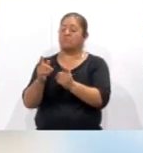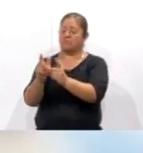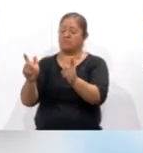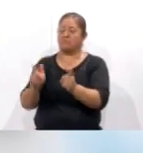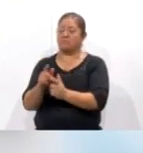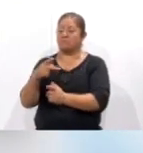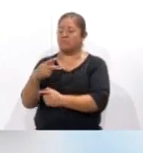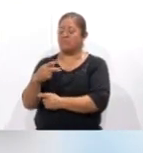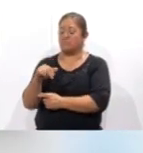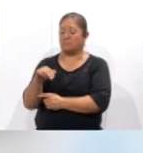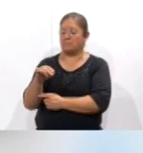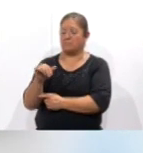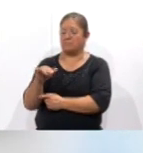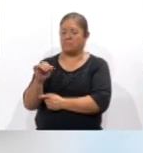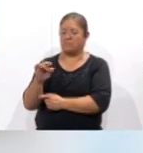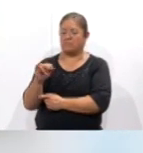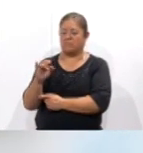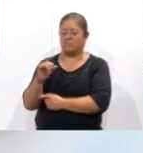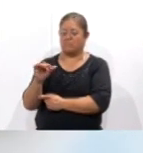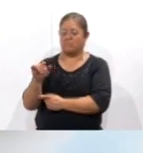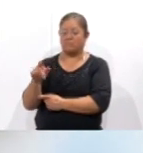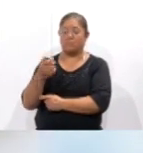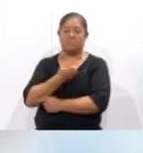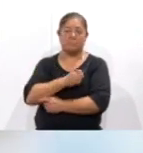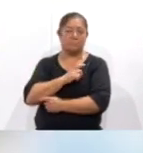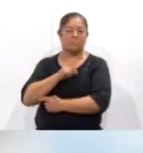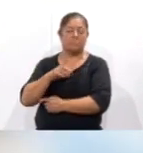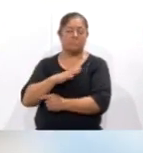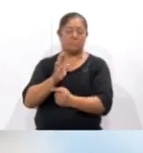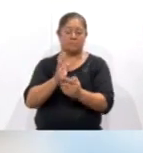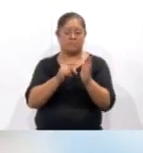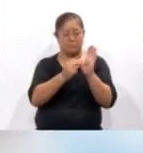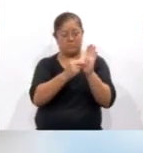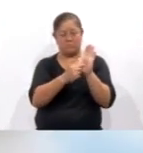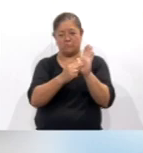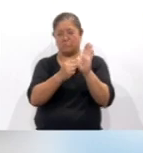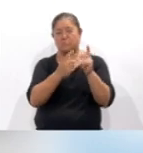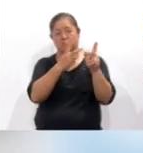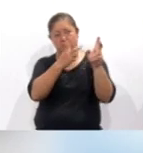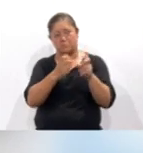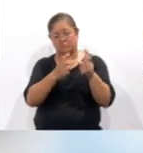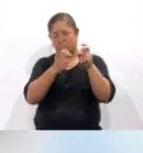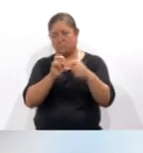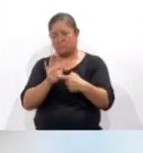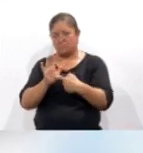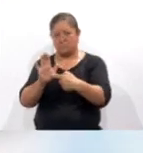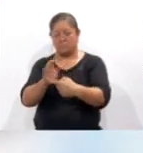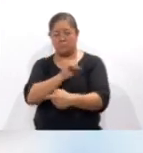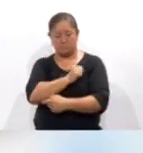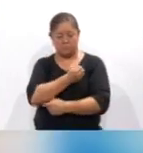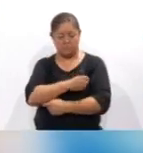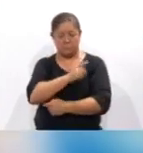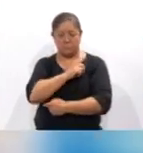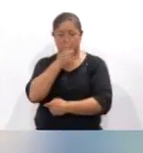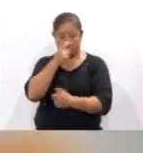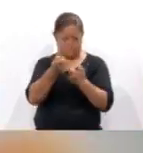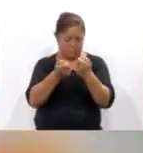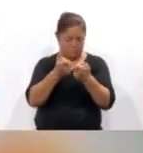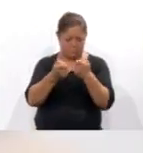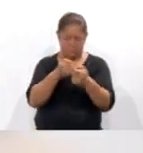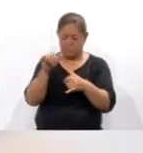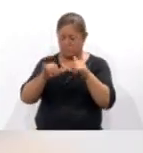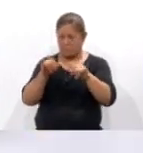la Salud la Plataforma del Sistema Integral de Sustancias y el impacto que tiene su aplicación para regular los precursores químicos. También se